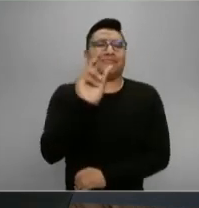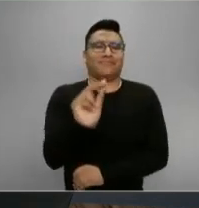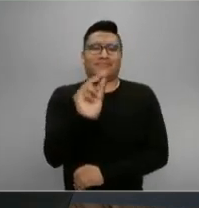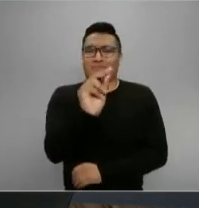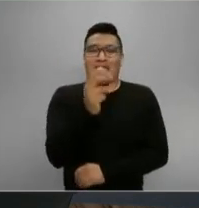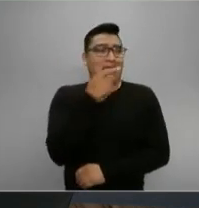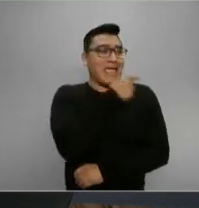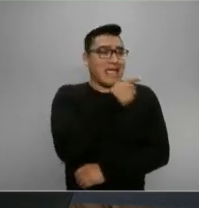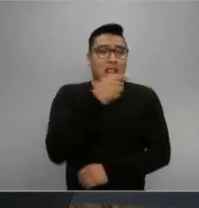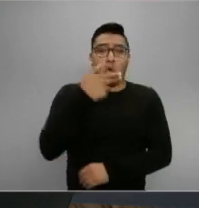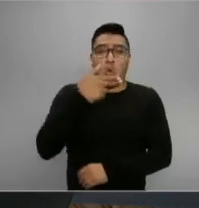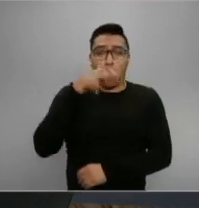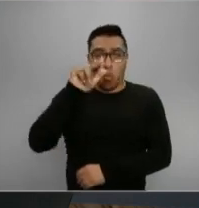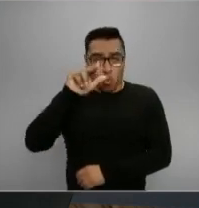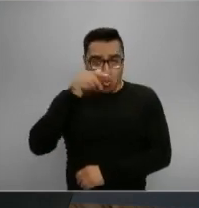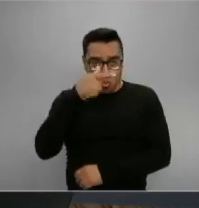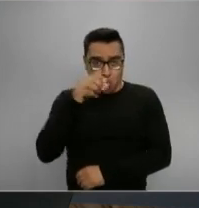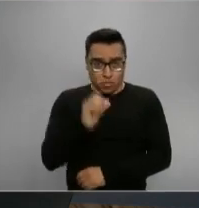Hugo López...